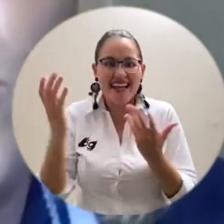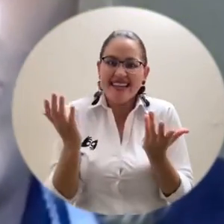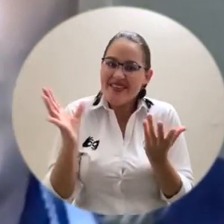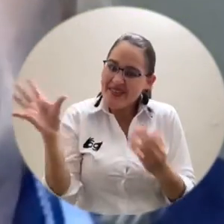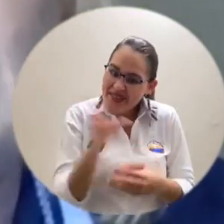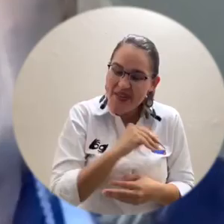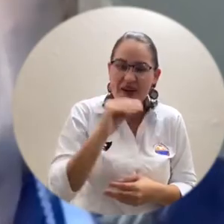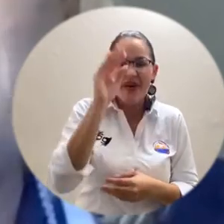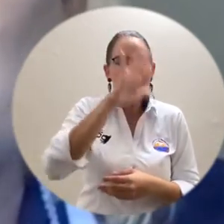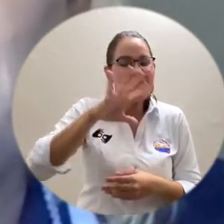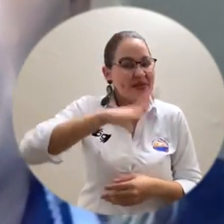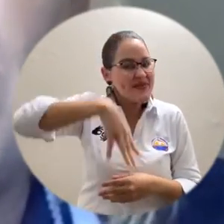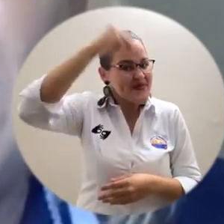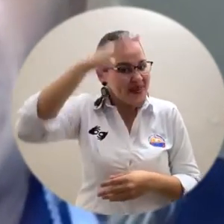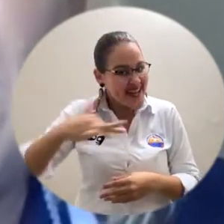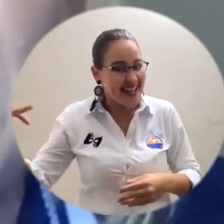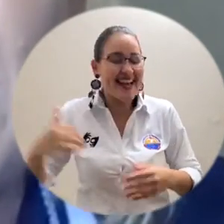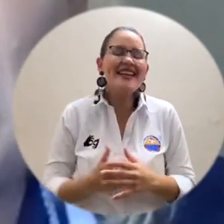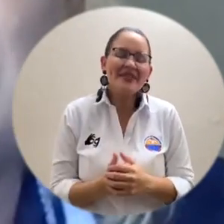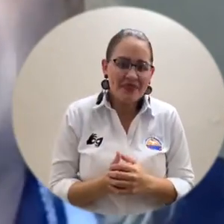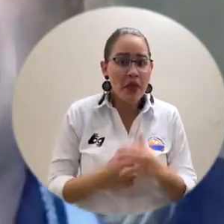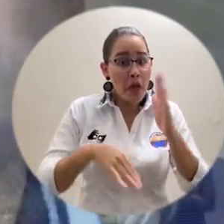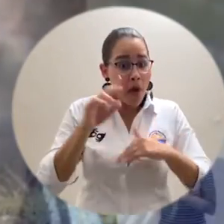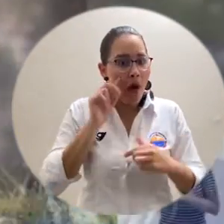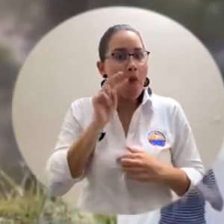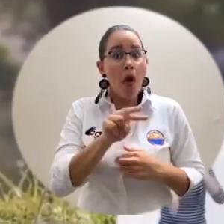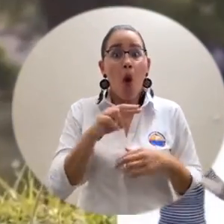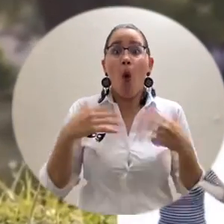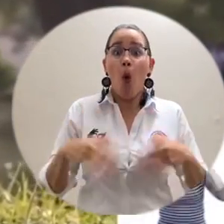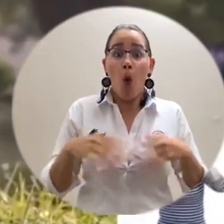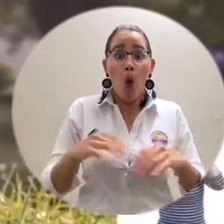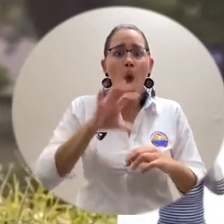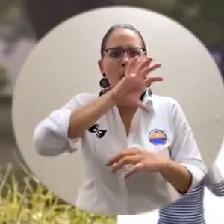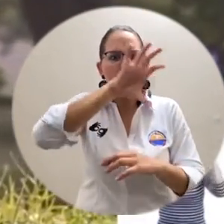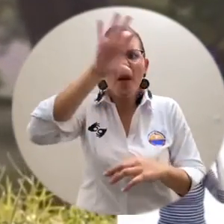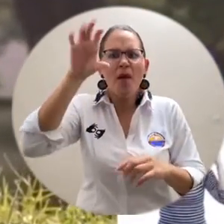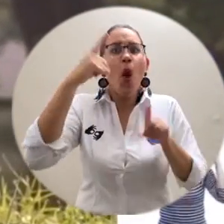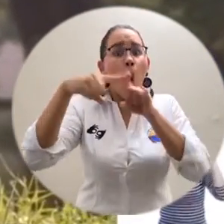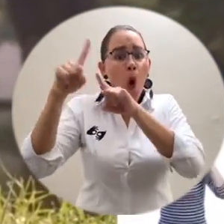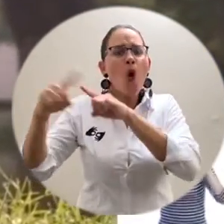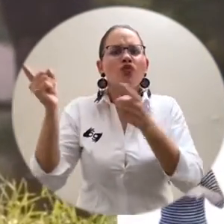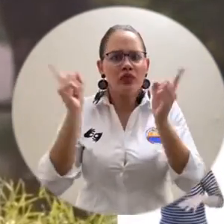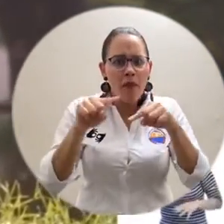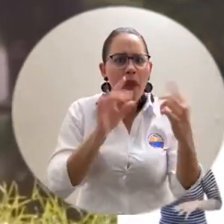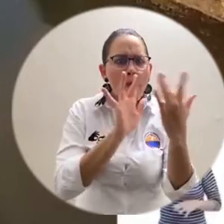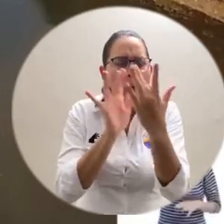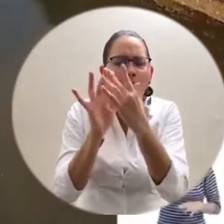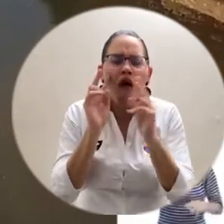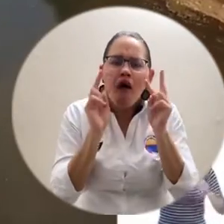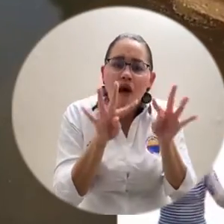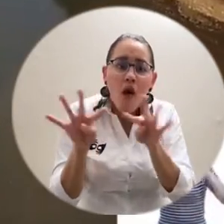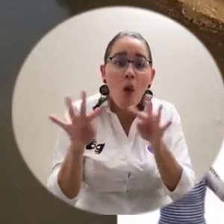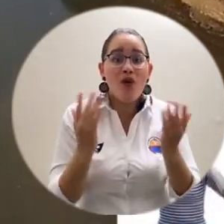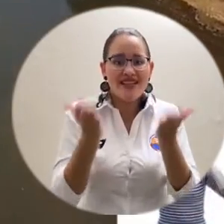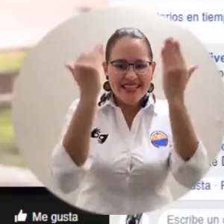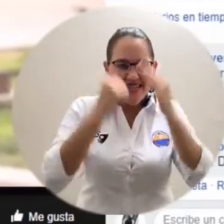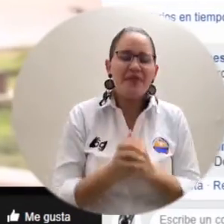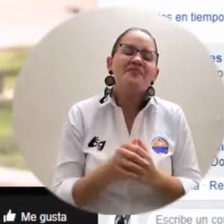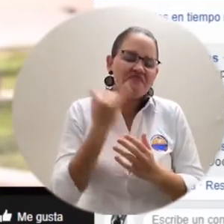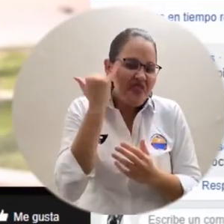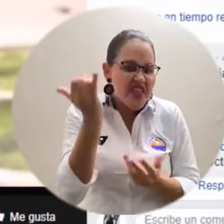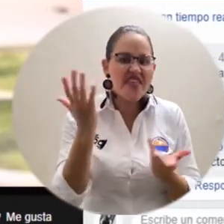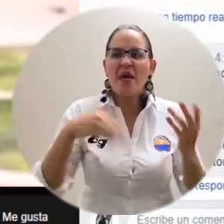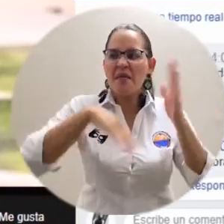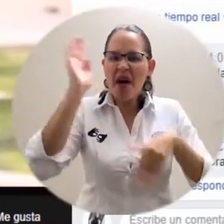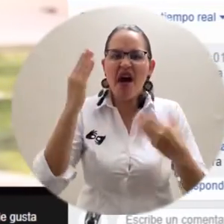y como hemos podido ver de impacto internacional en el que se conectan de distintos países, estamos apoyando, digamos, en este sentido a través de la